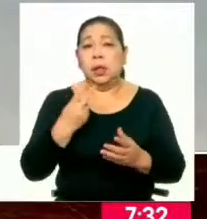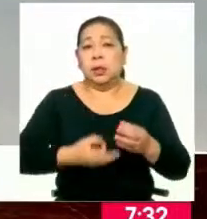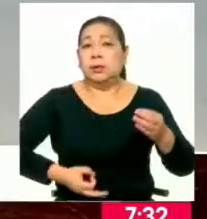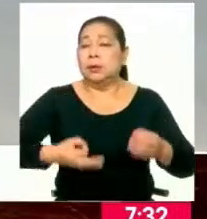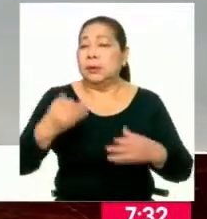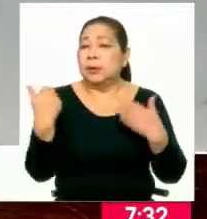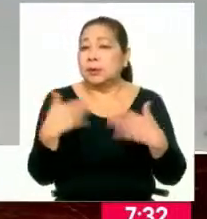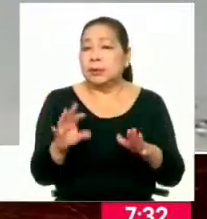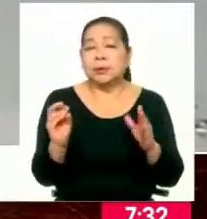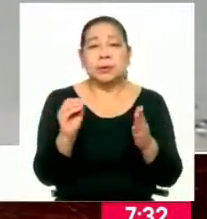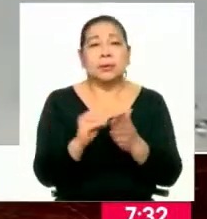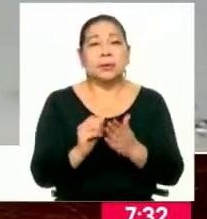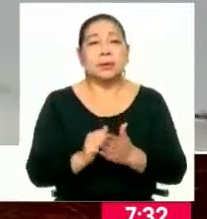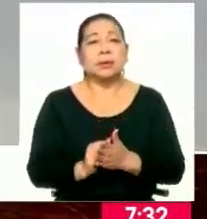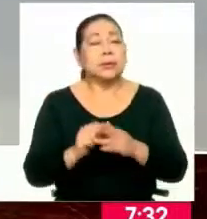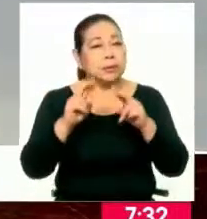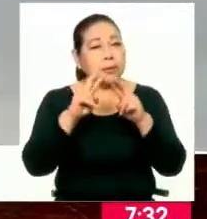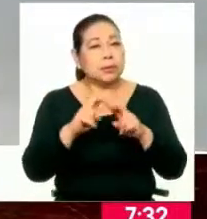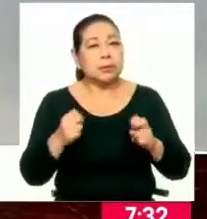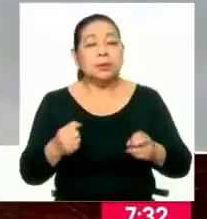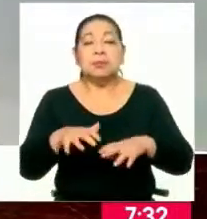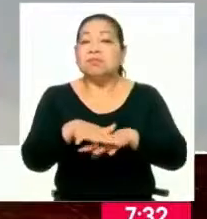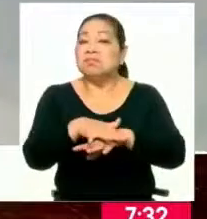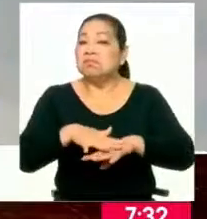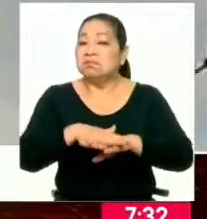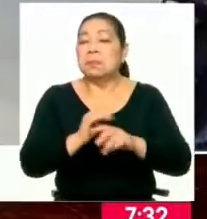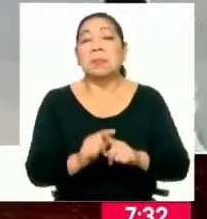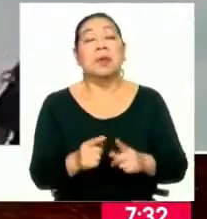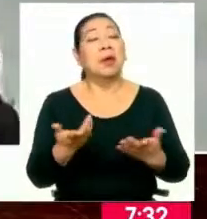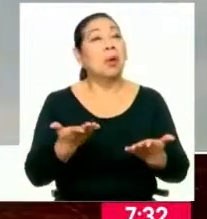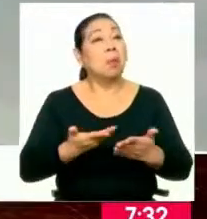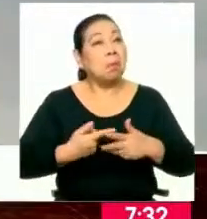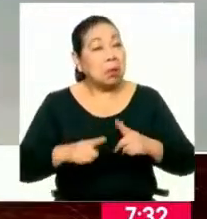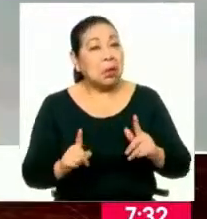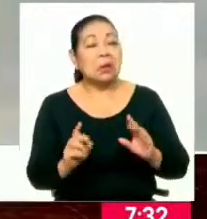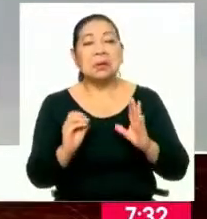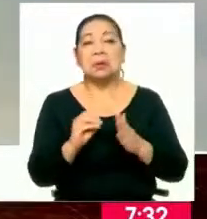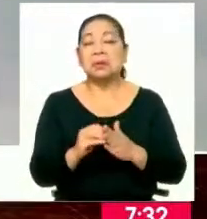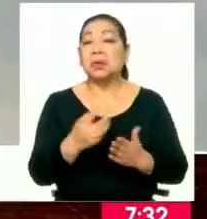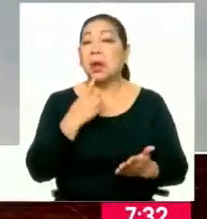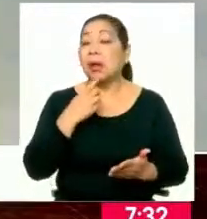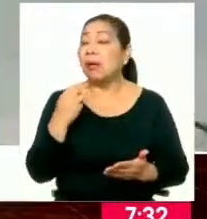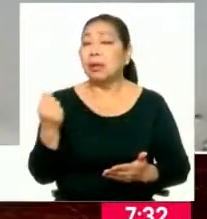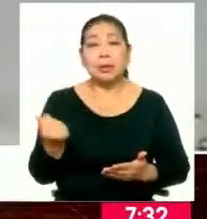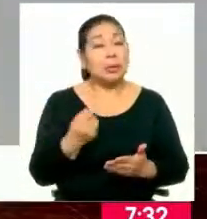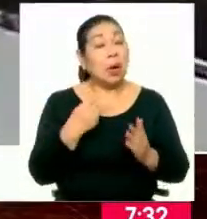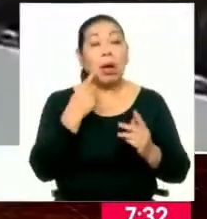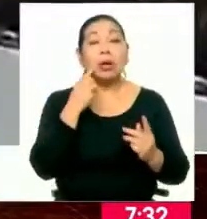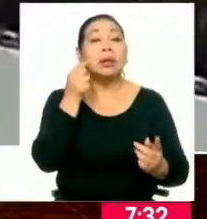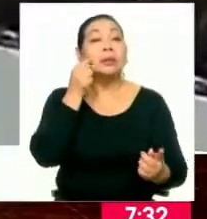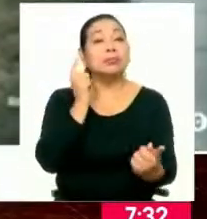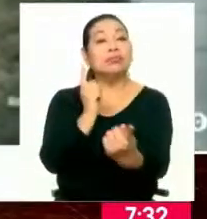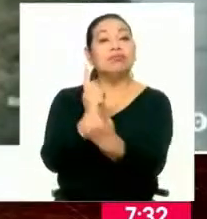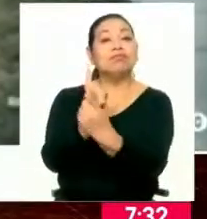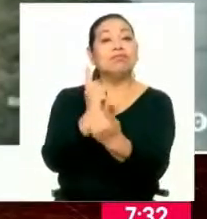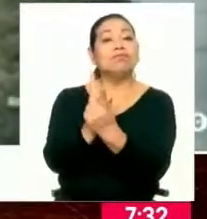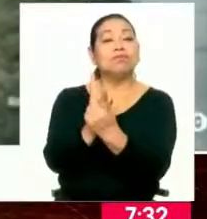audiencias por los dos jueces de investigación preparatoria. Audiencias que han sido de manera presencial,